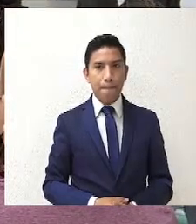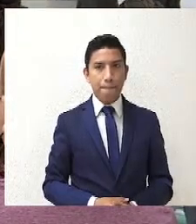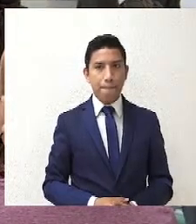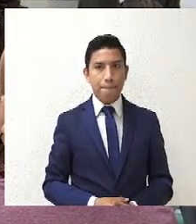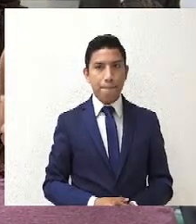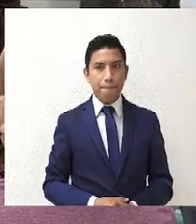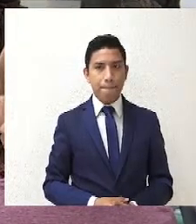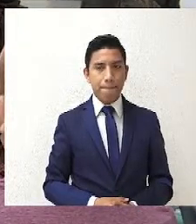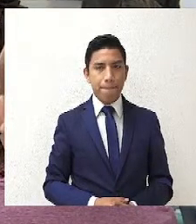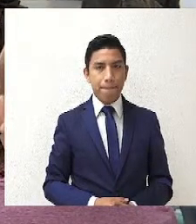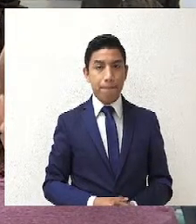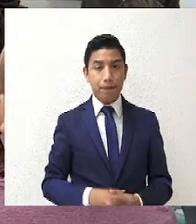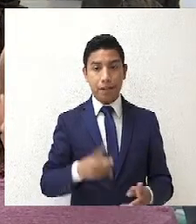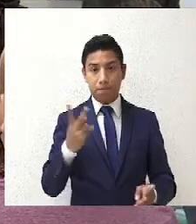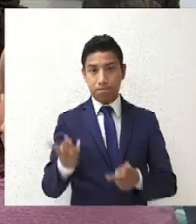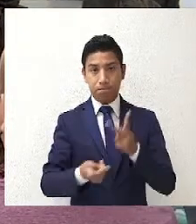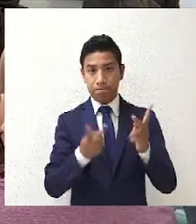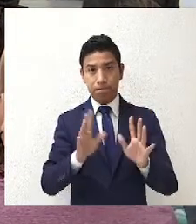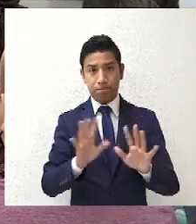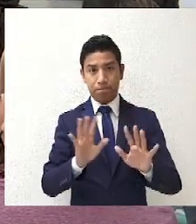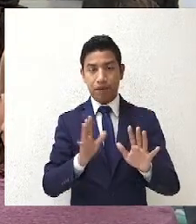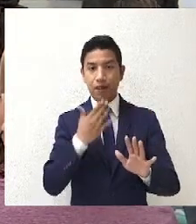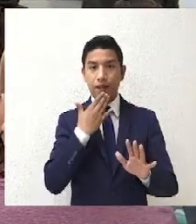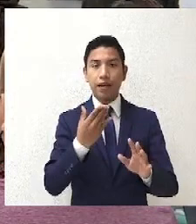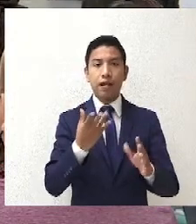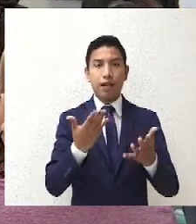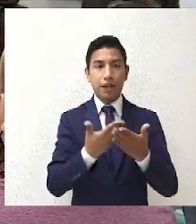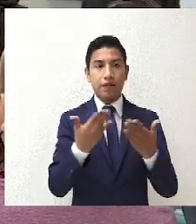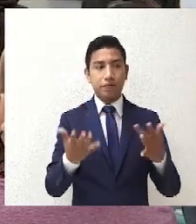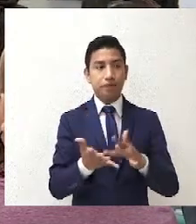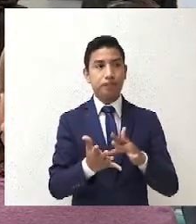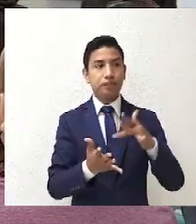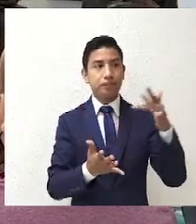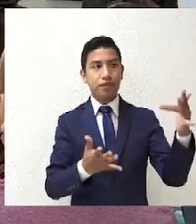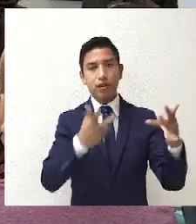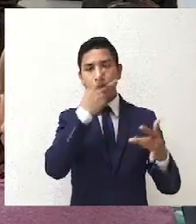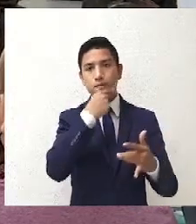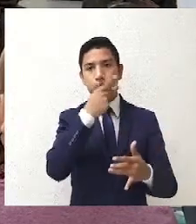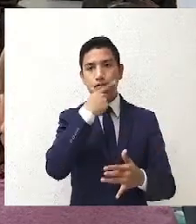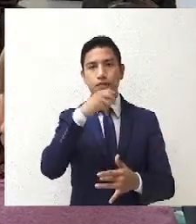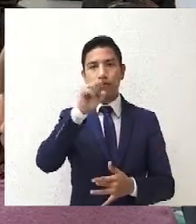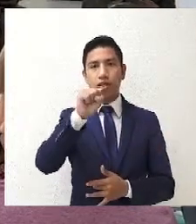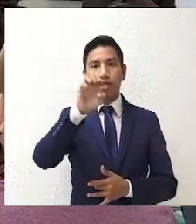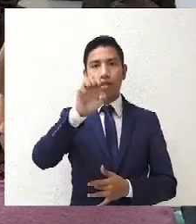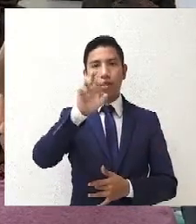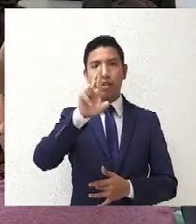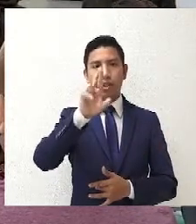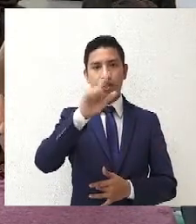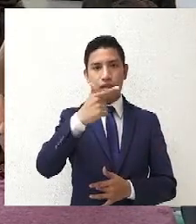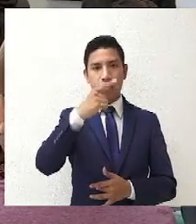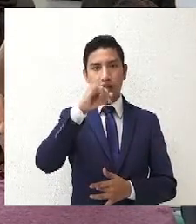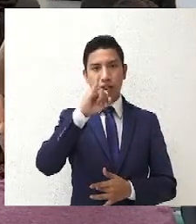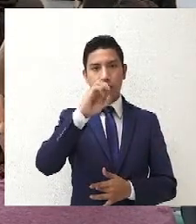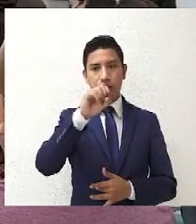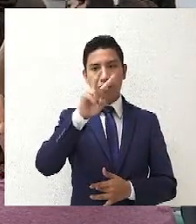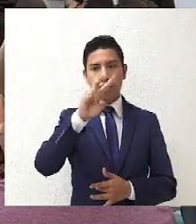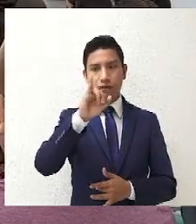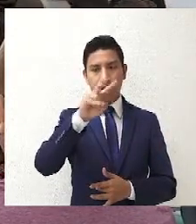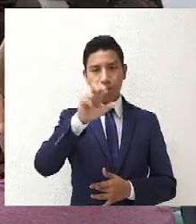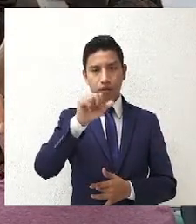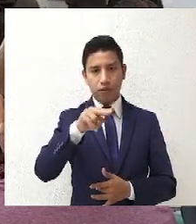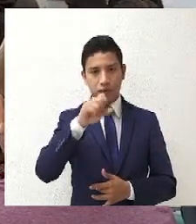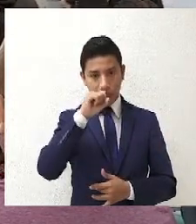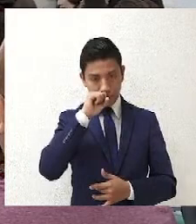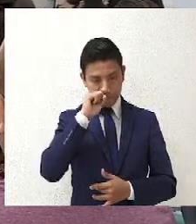Al no haber más preguntas agradecemos al maestro Sergio Iván Redondo Toca por la exposición de este